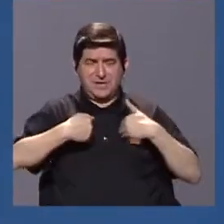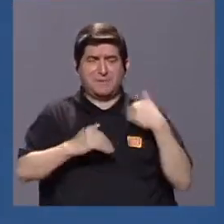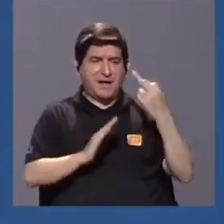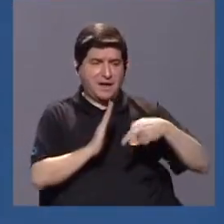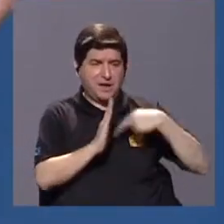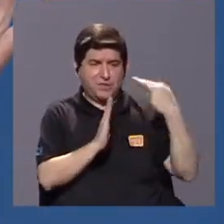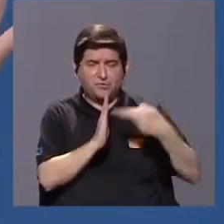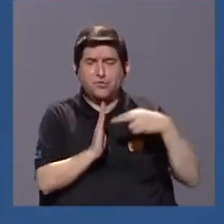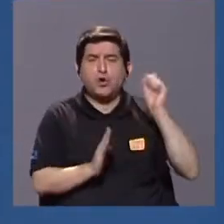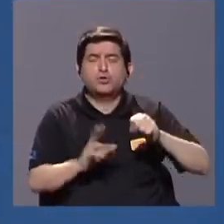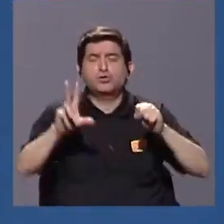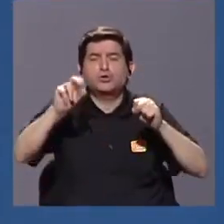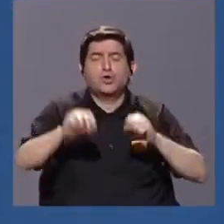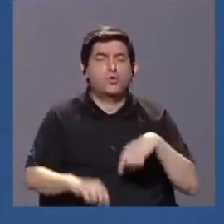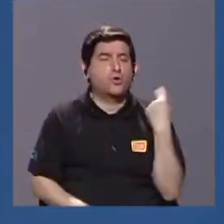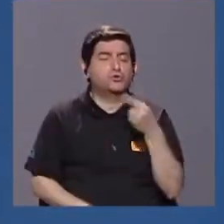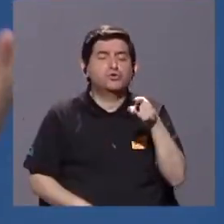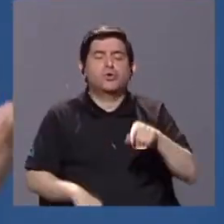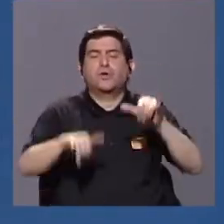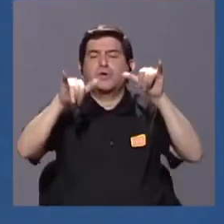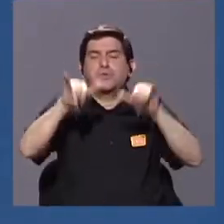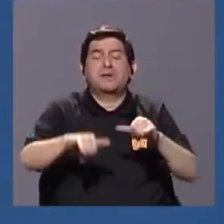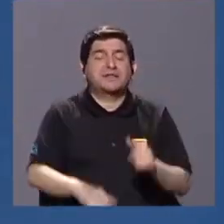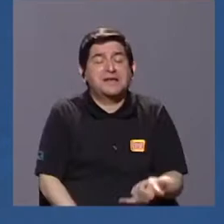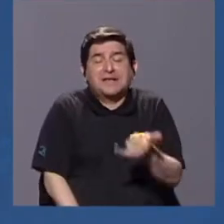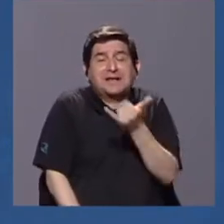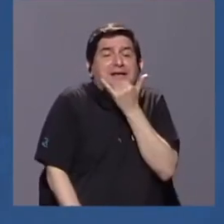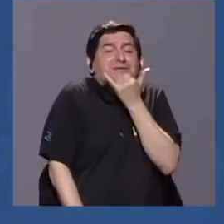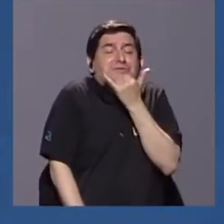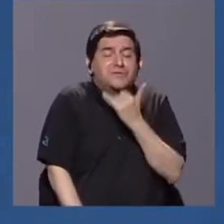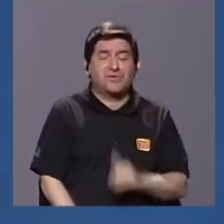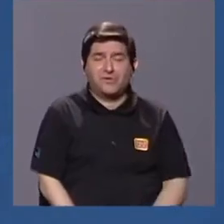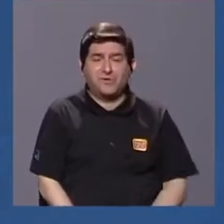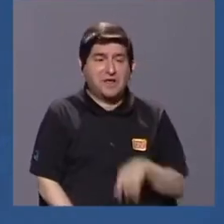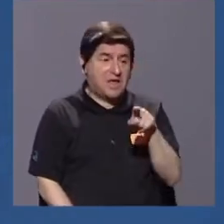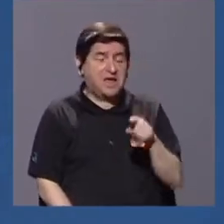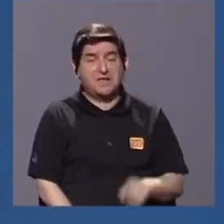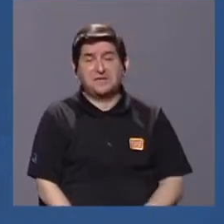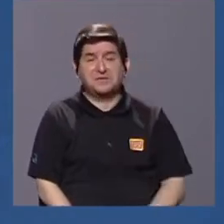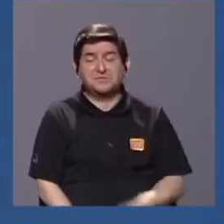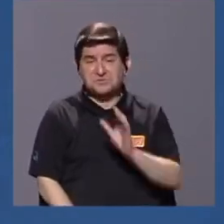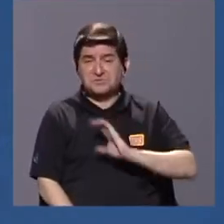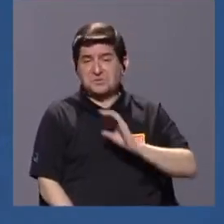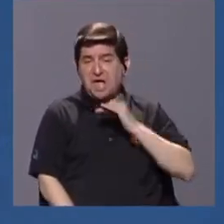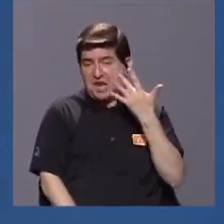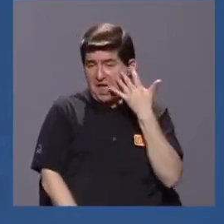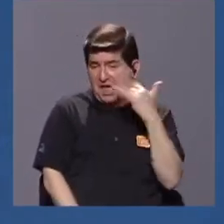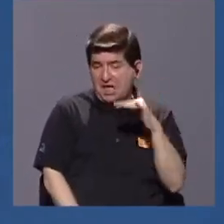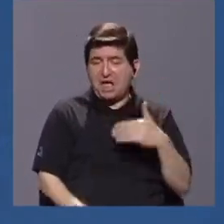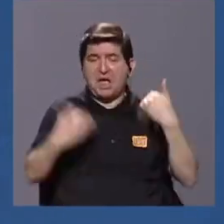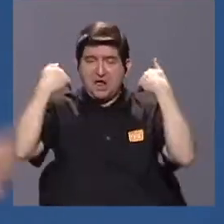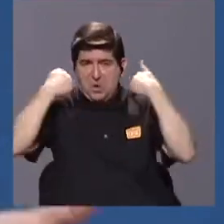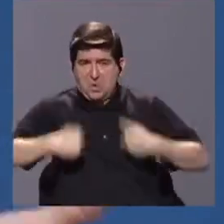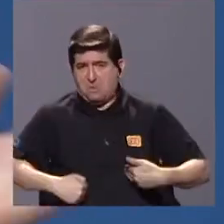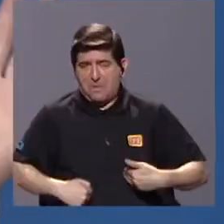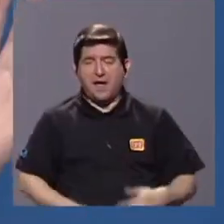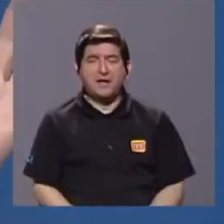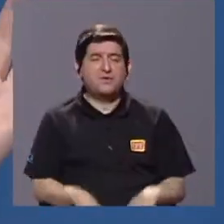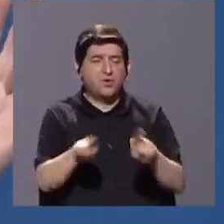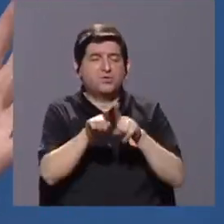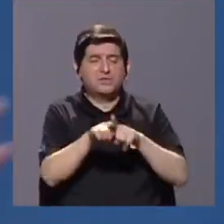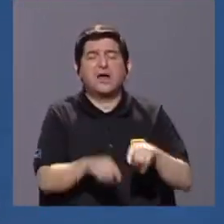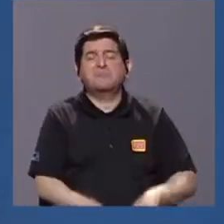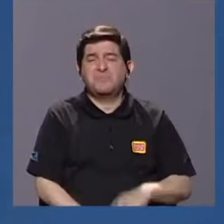o no, o son únicamente hospederos accidentales, o sea, estaban ahí, como tienen características similares al ser humano, pues se